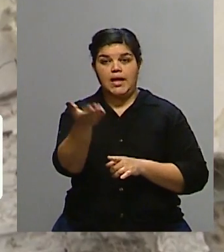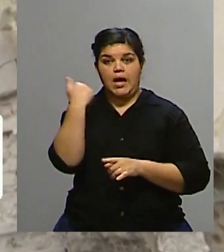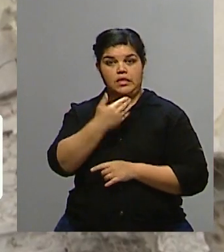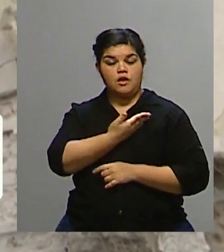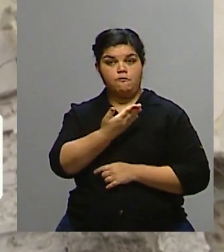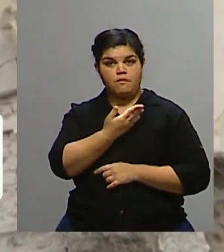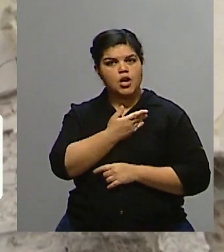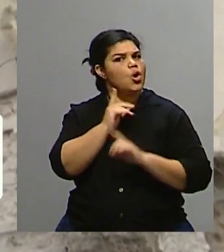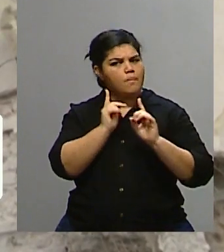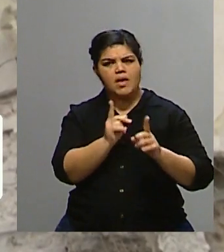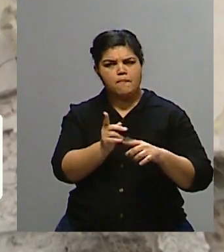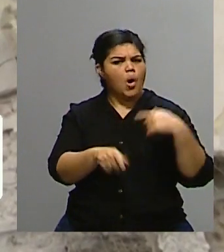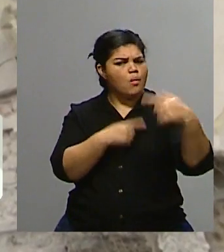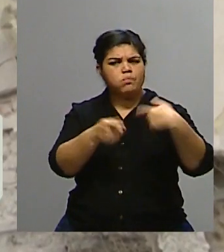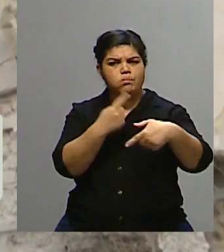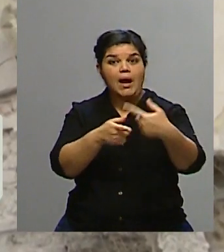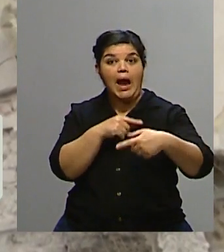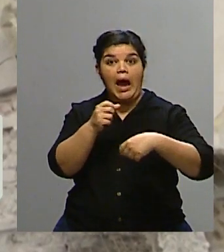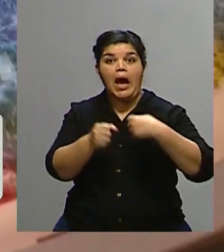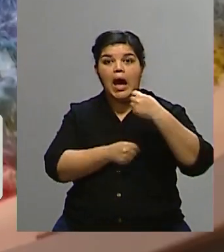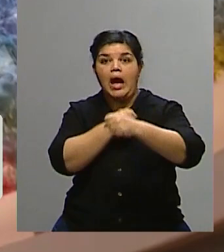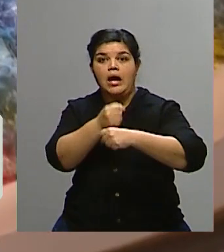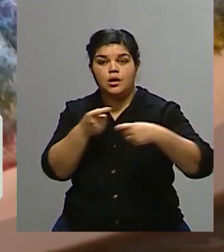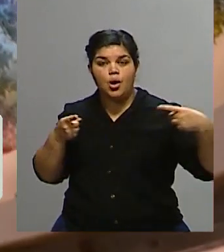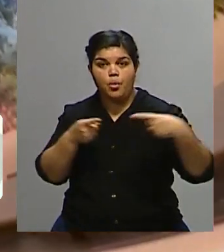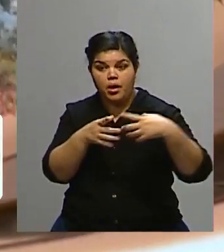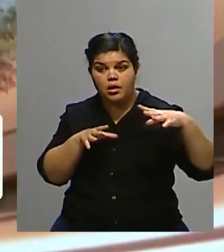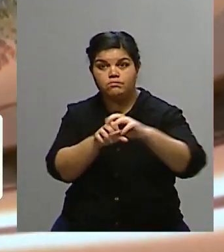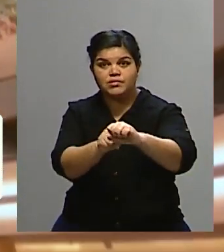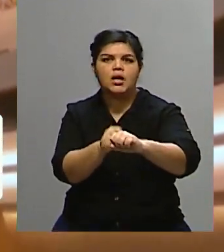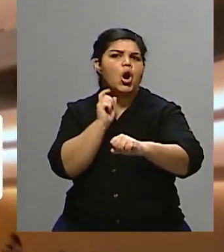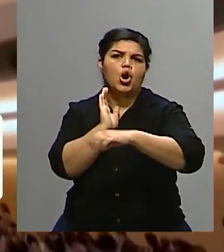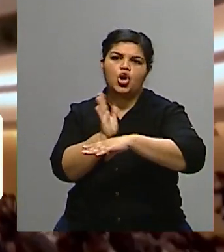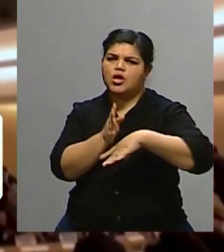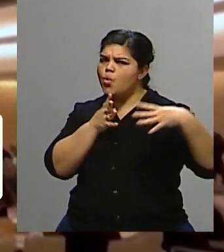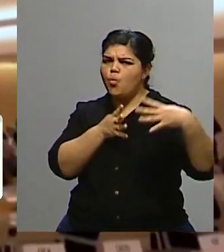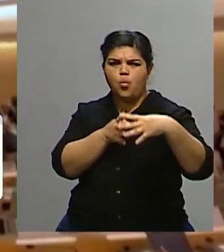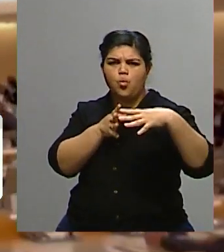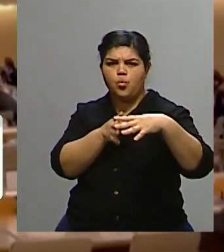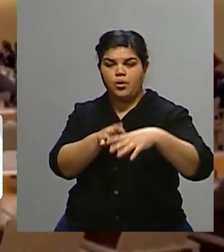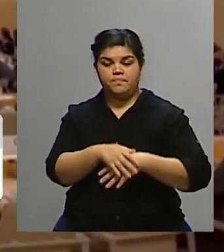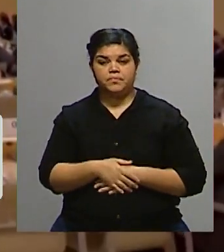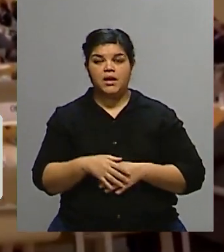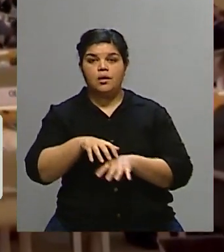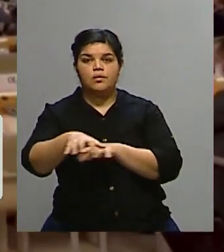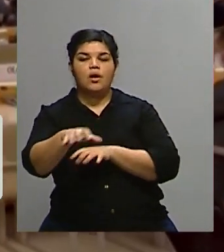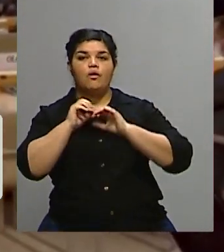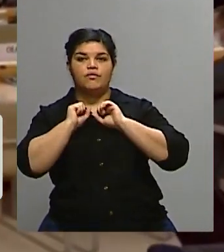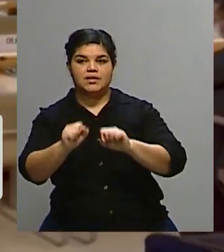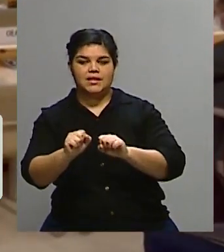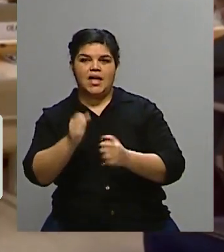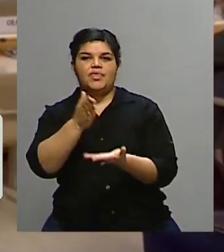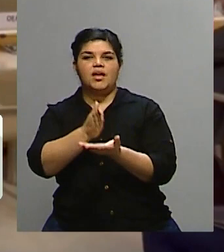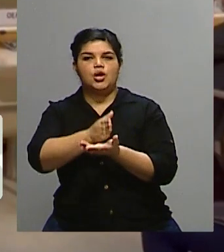continuará hasta que se alcancen los objetivos. Mientras tanto, la Oficina de Derechos Humanos de la ONU criticó a las